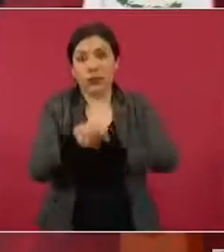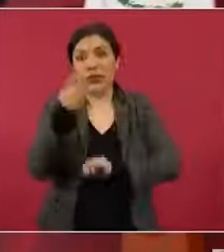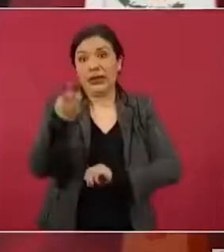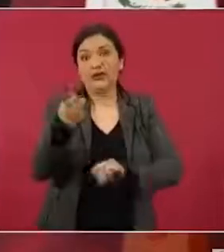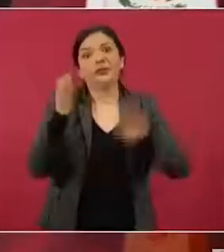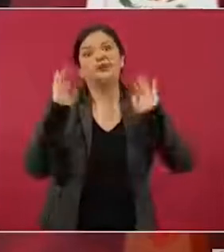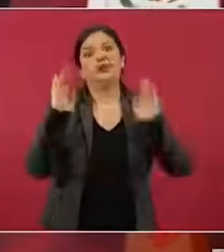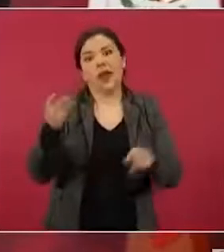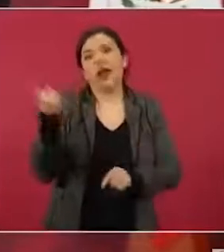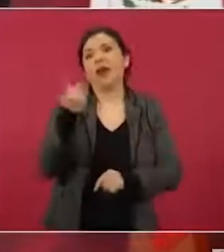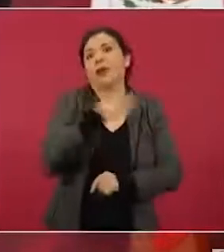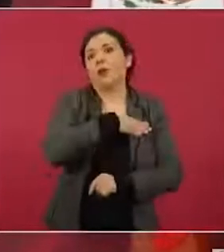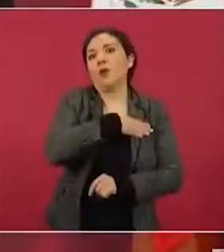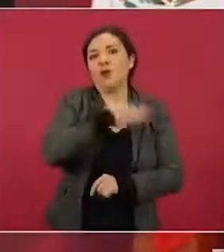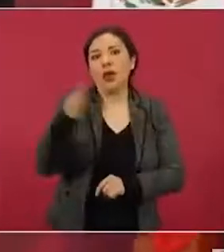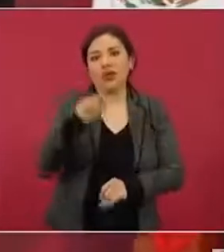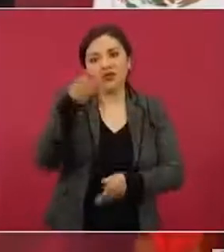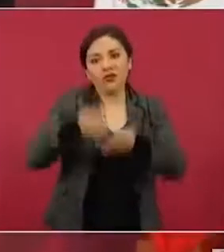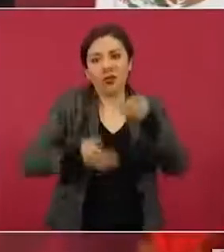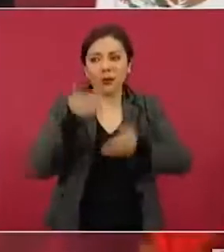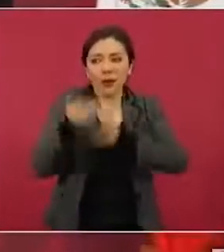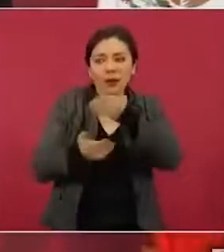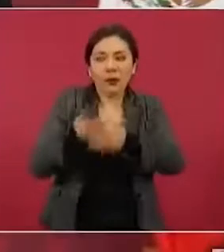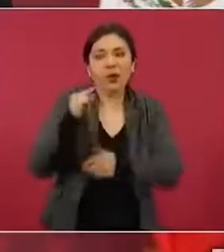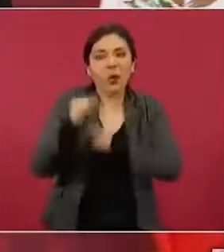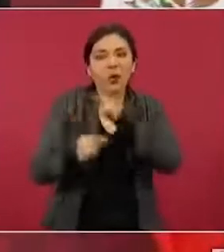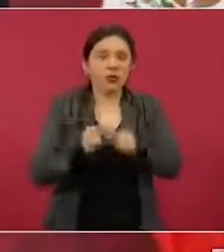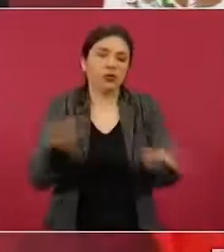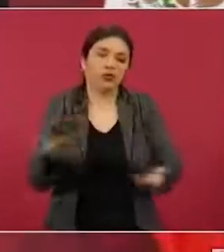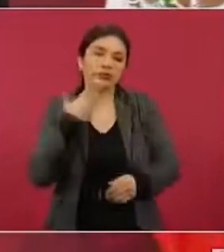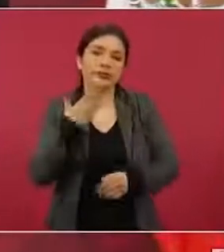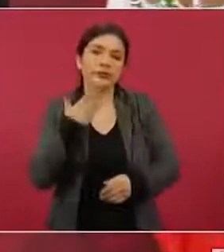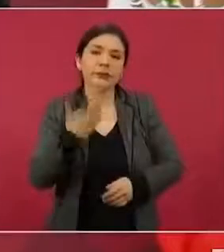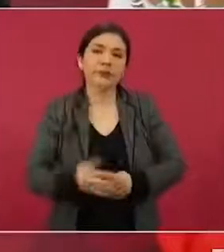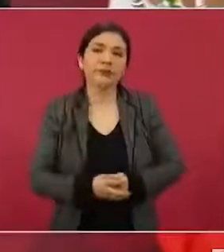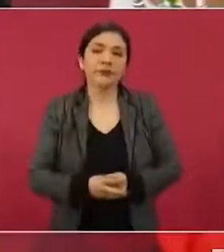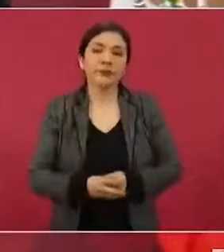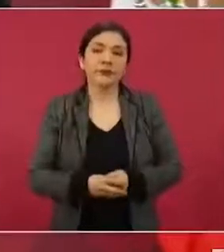avance, ya es un avance.